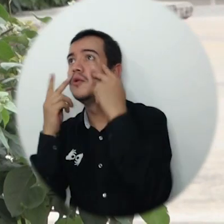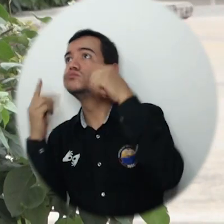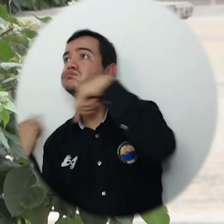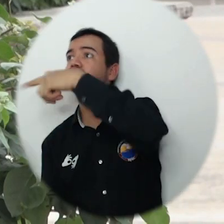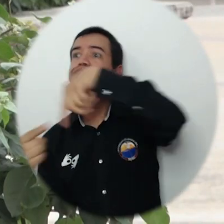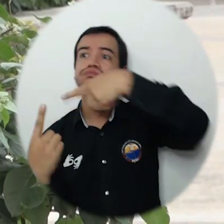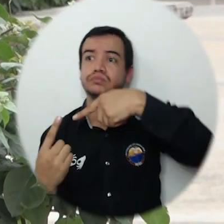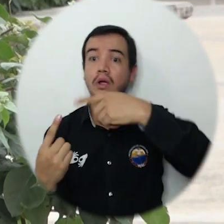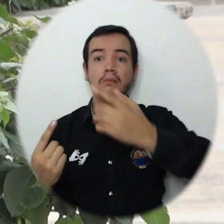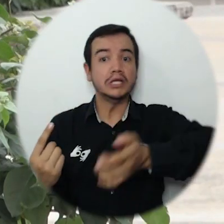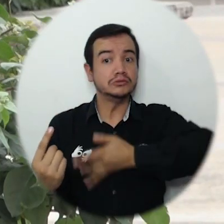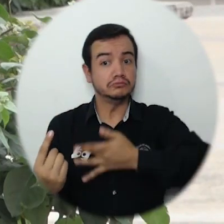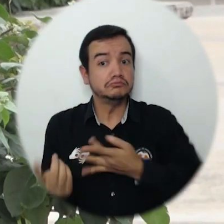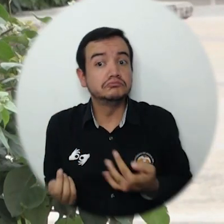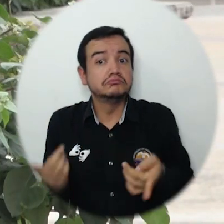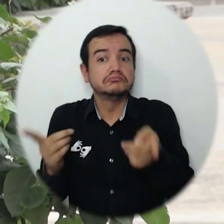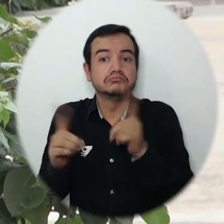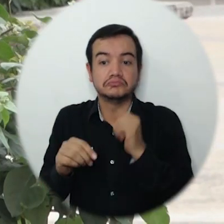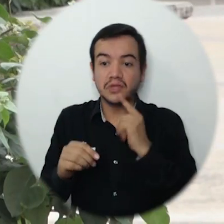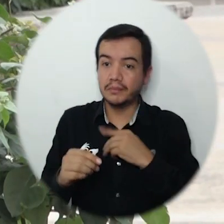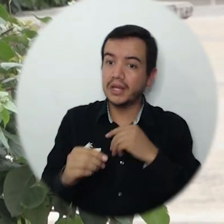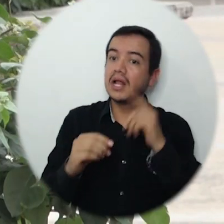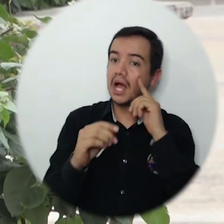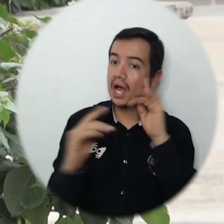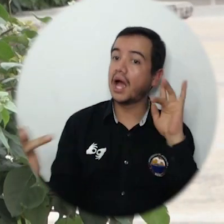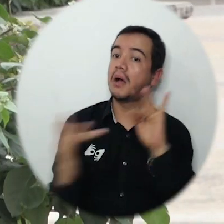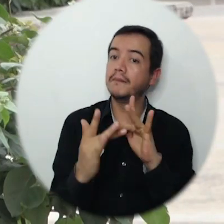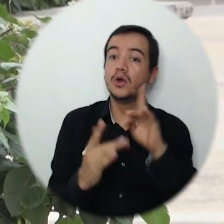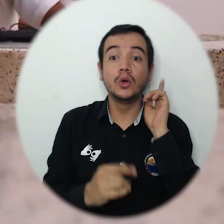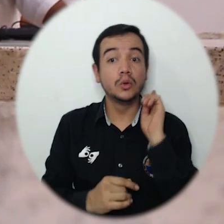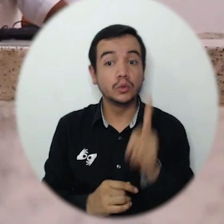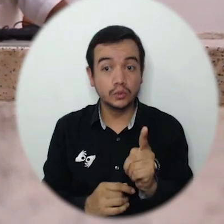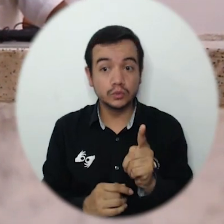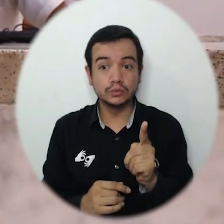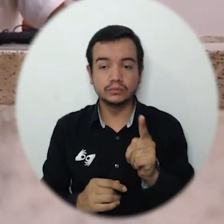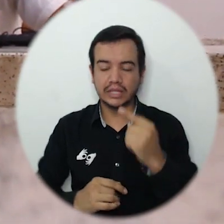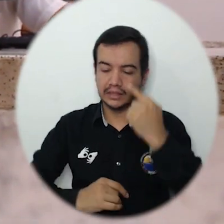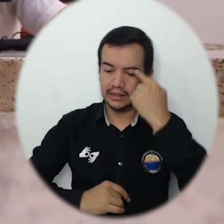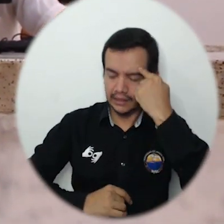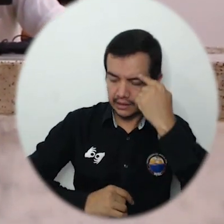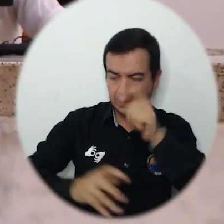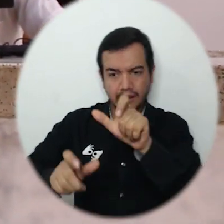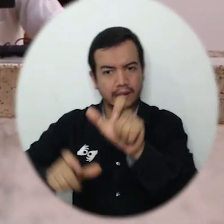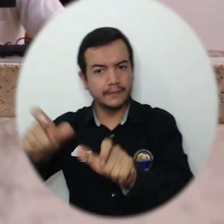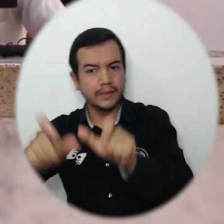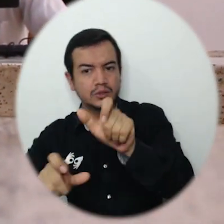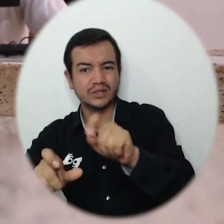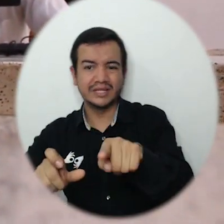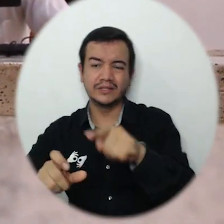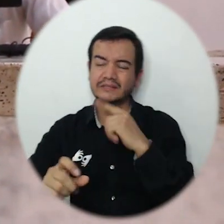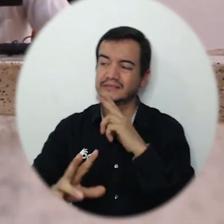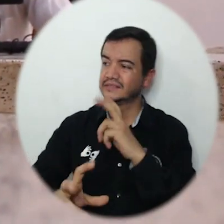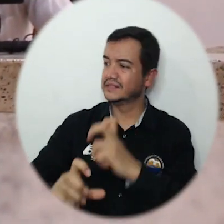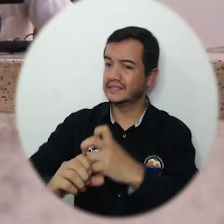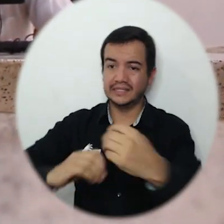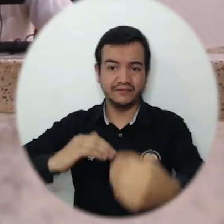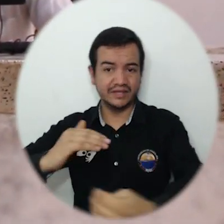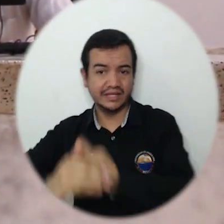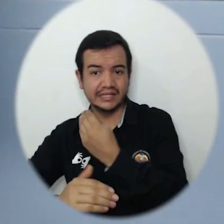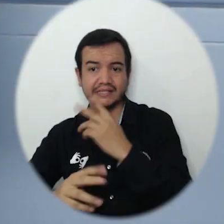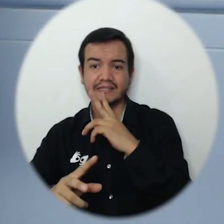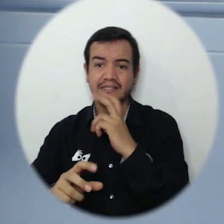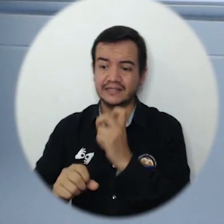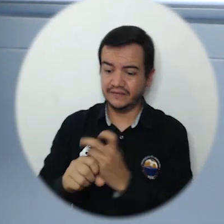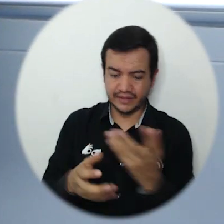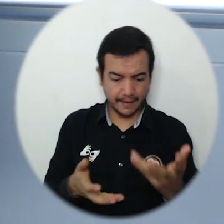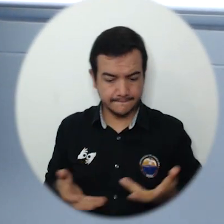la universidad y pues también me parece que están siendo bastante asertivos en el sentido de que se va a pensar en esas personas que no tengan la facilidad